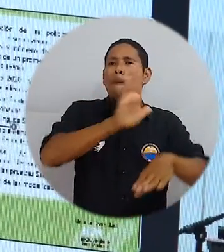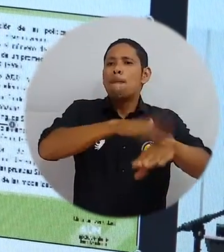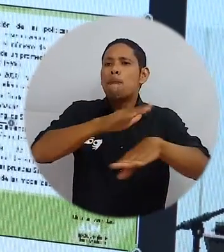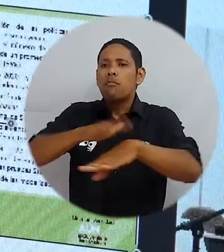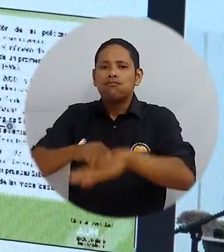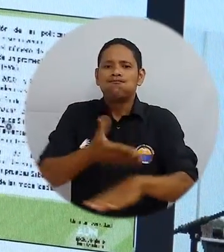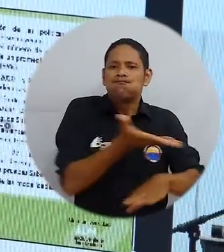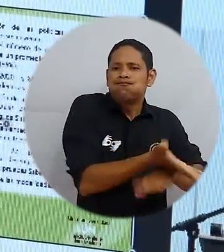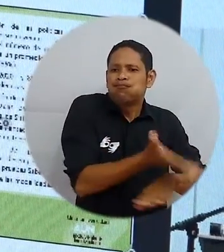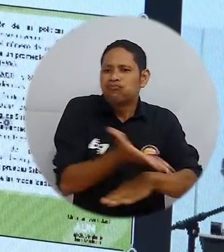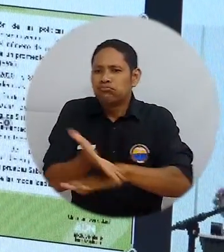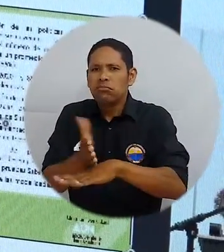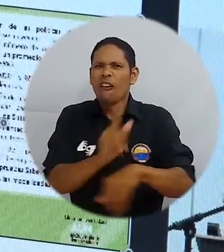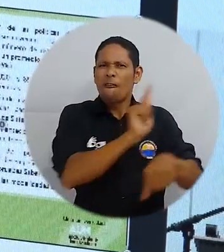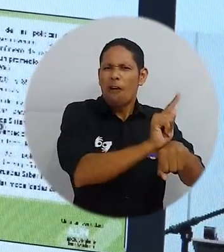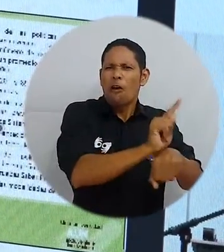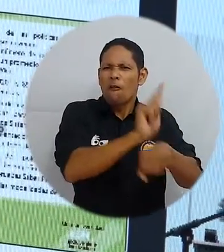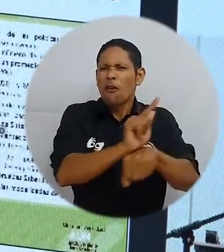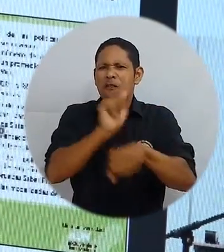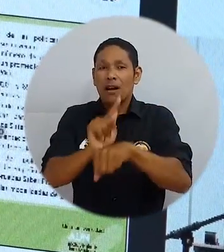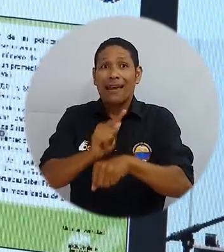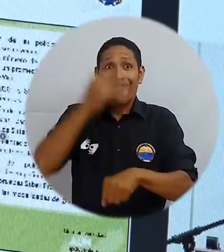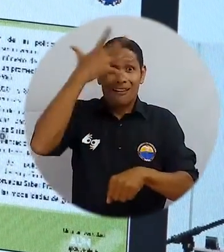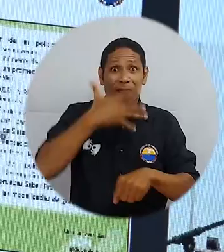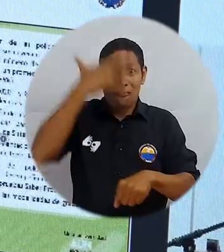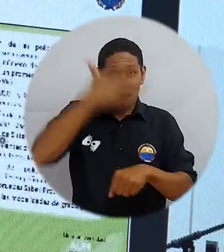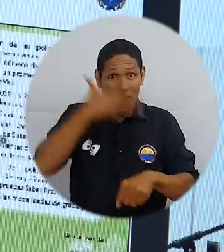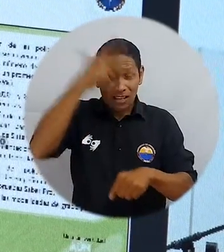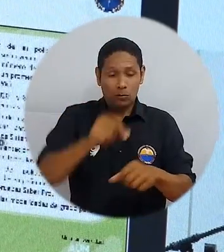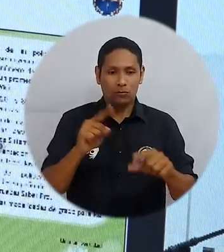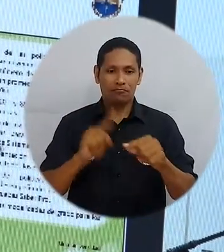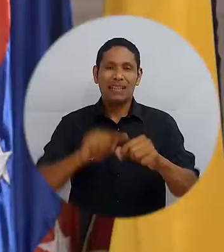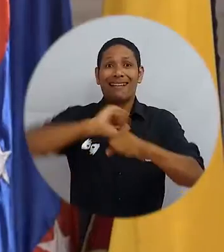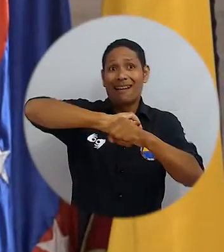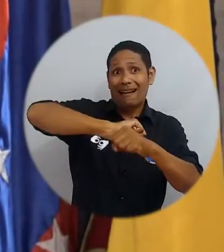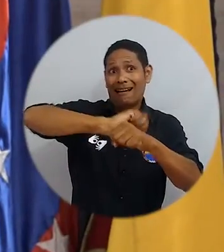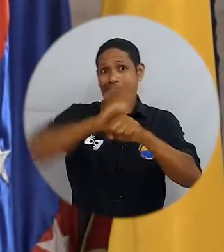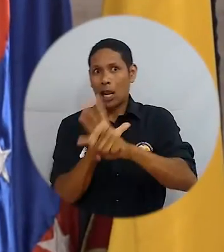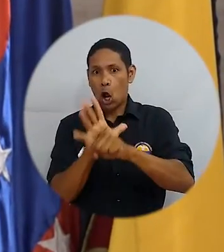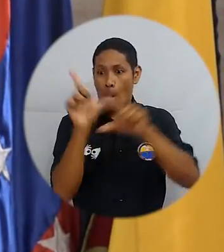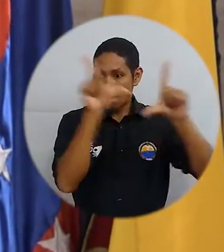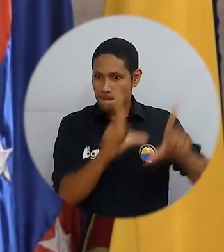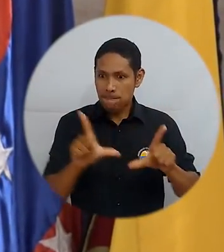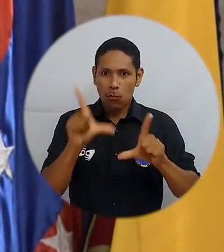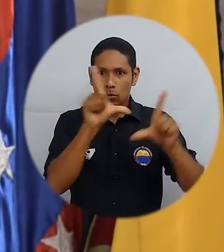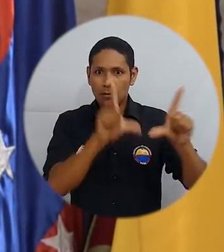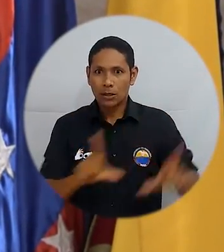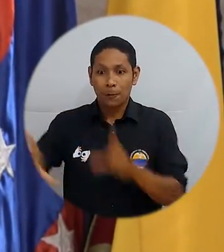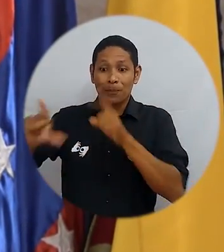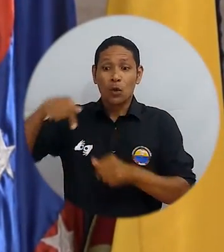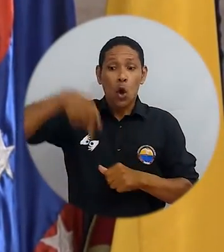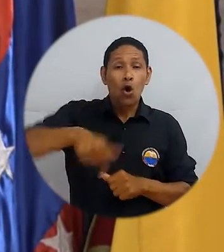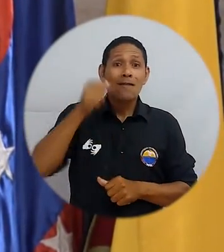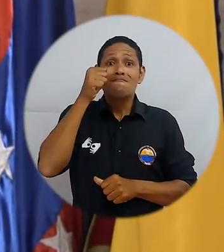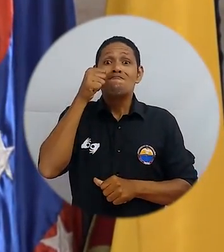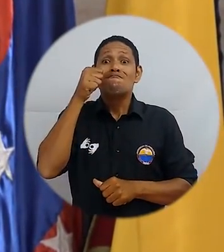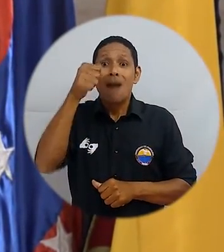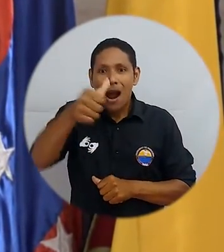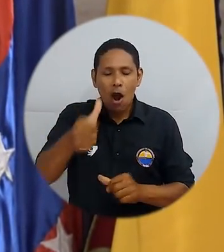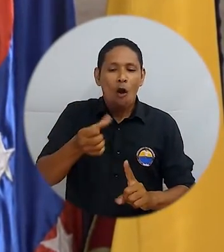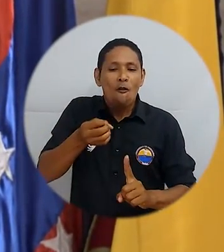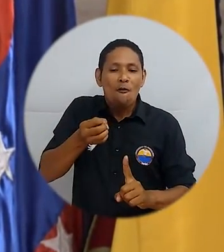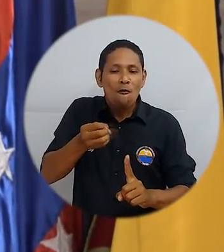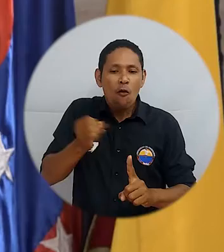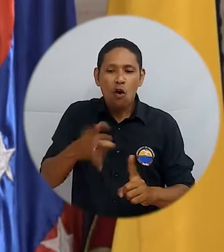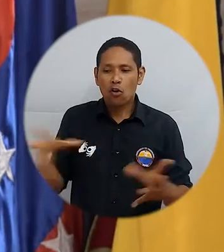por facultades, incluyendo al Creo y Postgrados. Hoy y mañana se realizarán los foros con candidatos dirigidos a estudiantes y docentes,